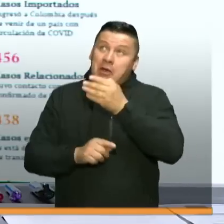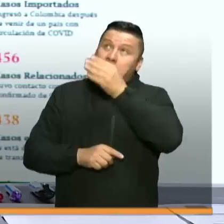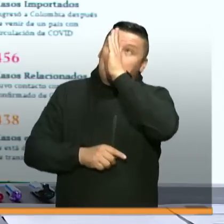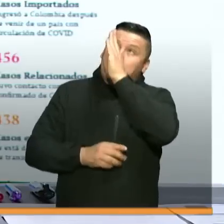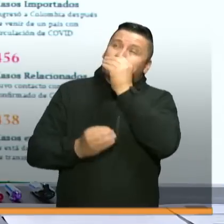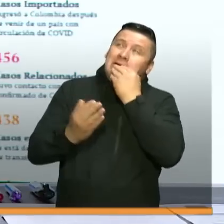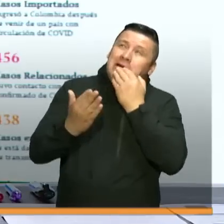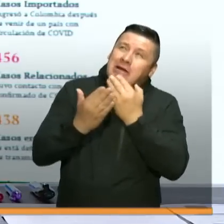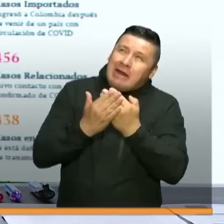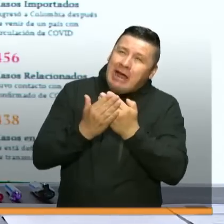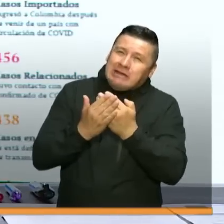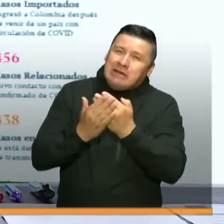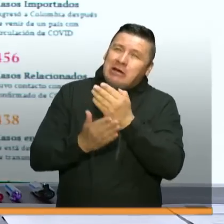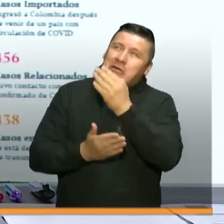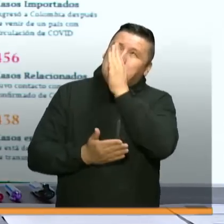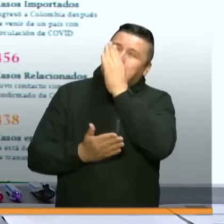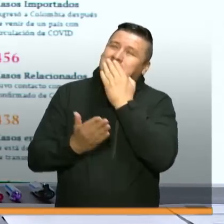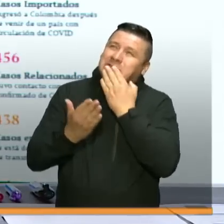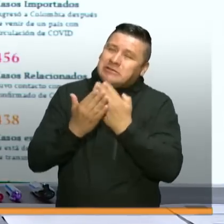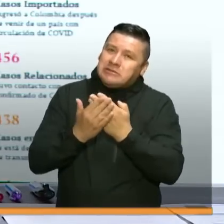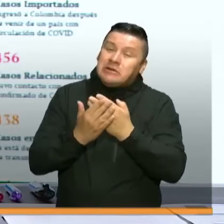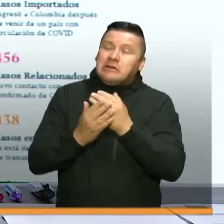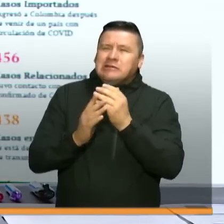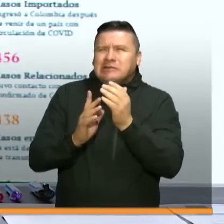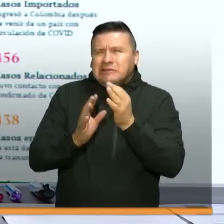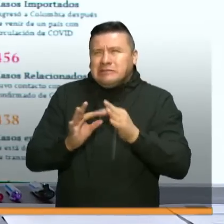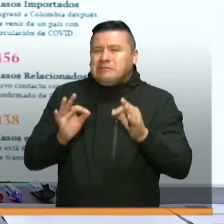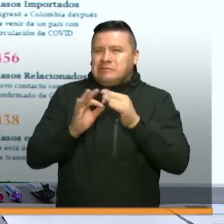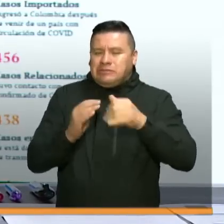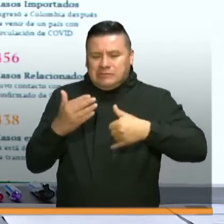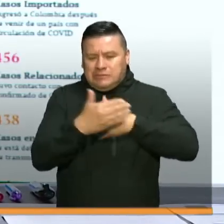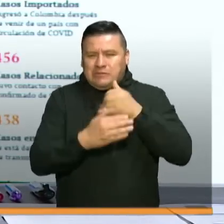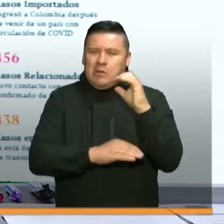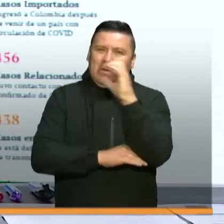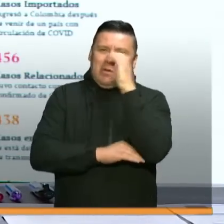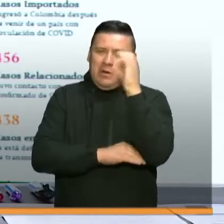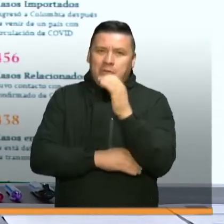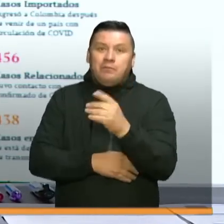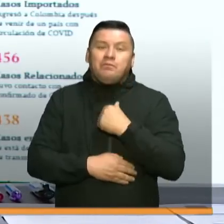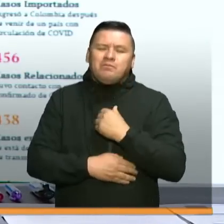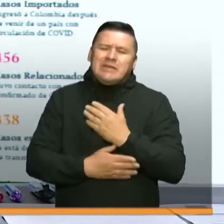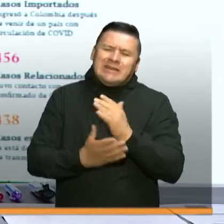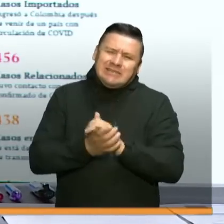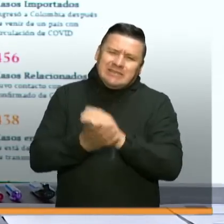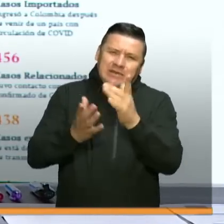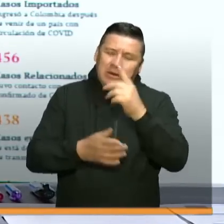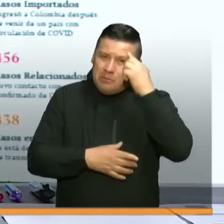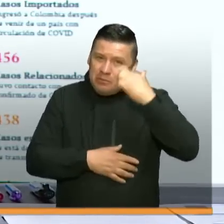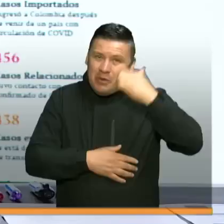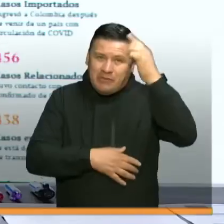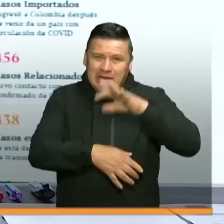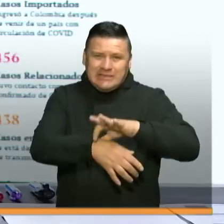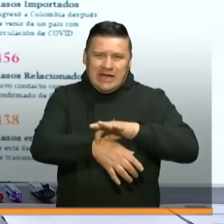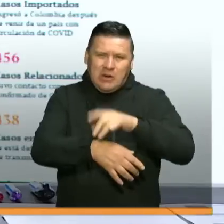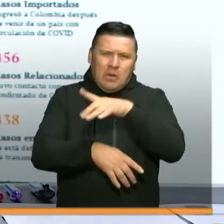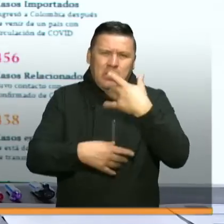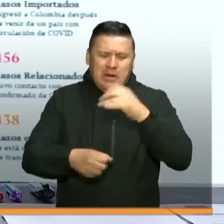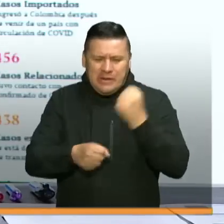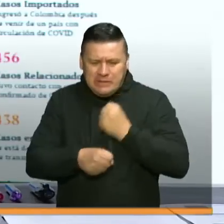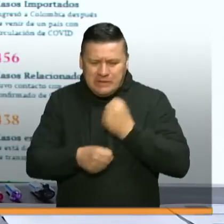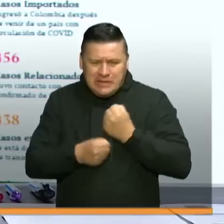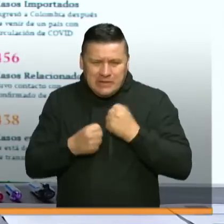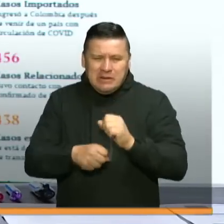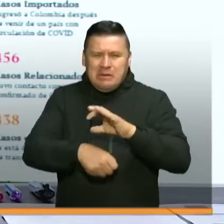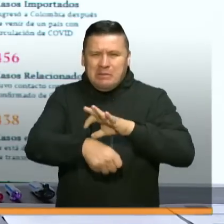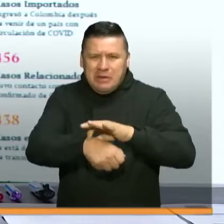siempre por nuestro país. Quiero también agradecerle a todos los profesionales de la salud que están trabajando con tanto esfuerzo,